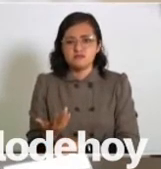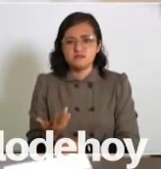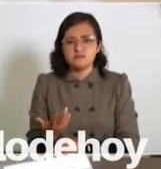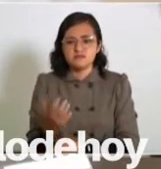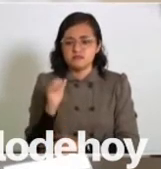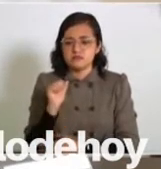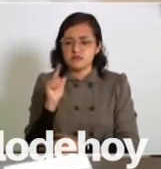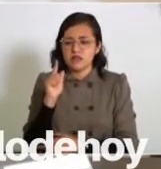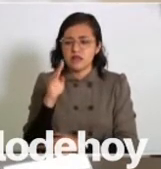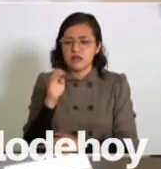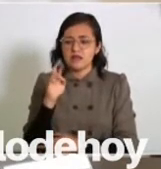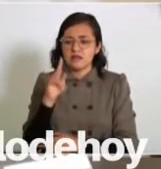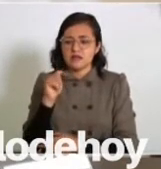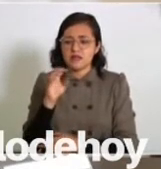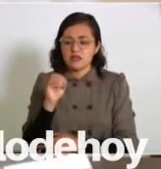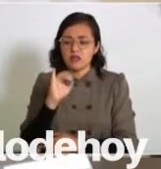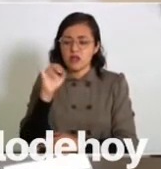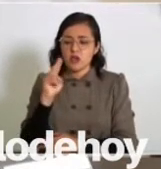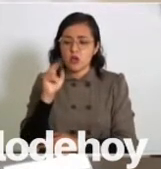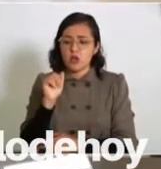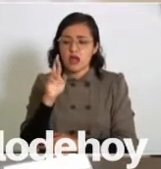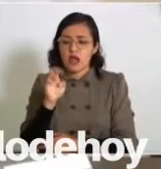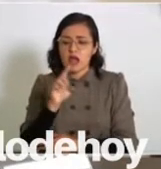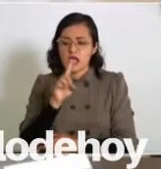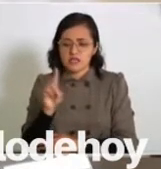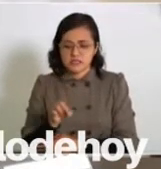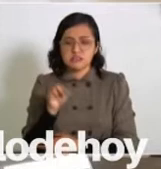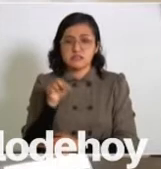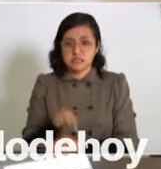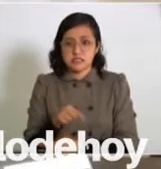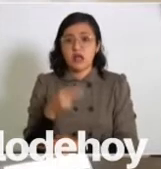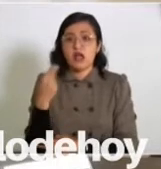Alberto Juárez Hernández, el caníbal.